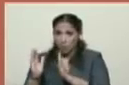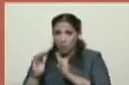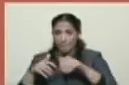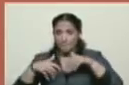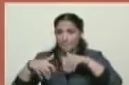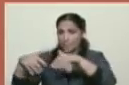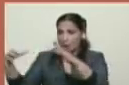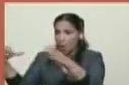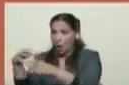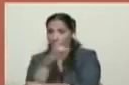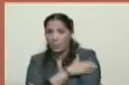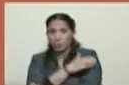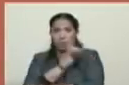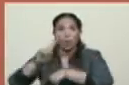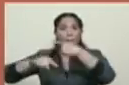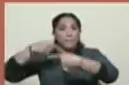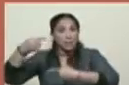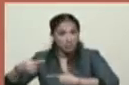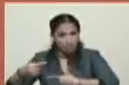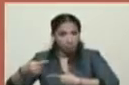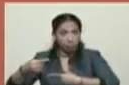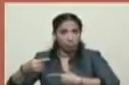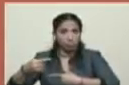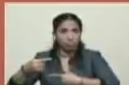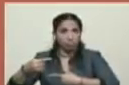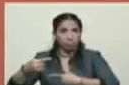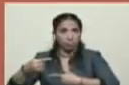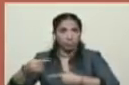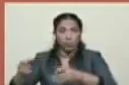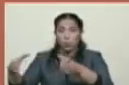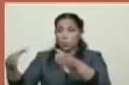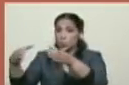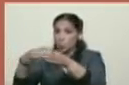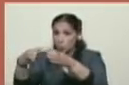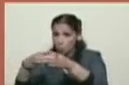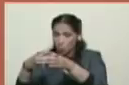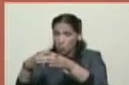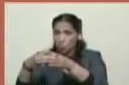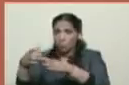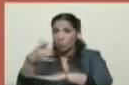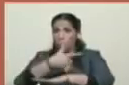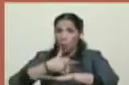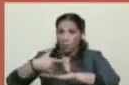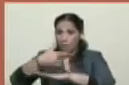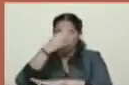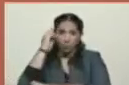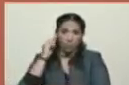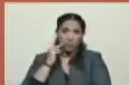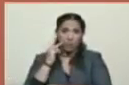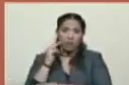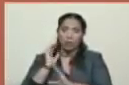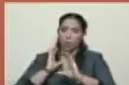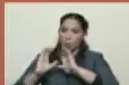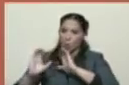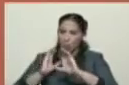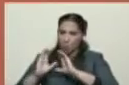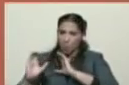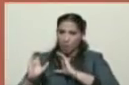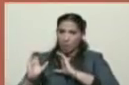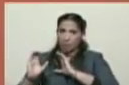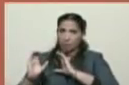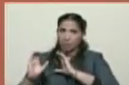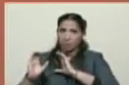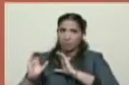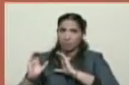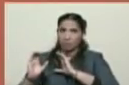opositora del día de mañana, sectores del gobierno bolivariano han conversado con el señor Stalin González